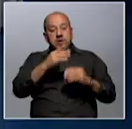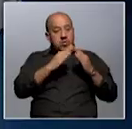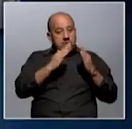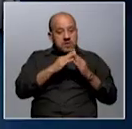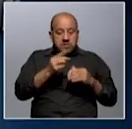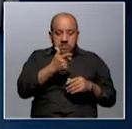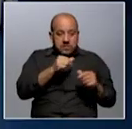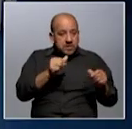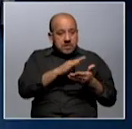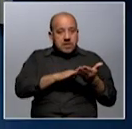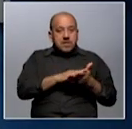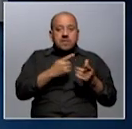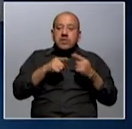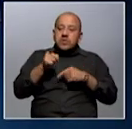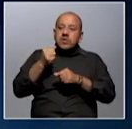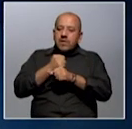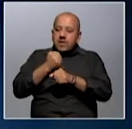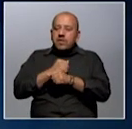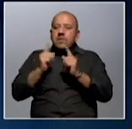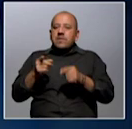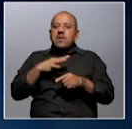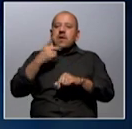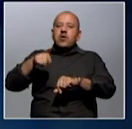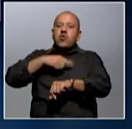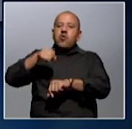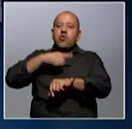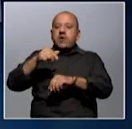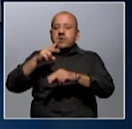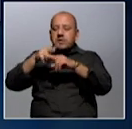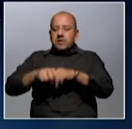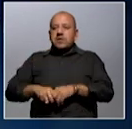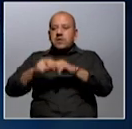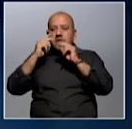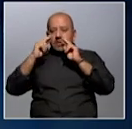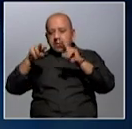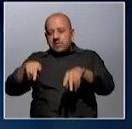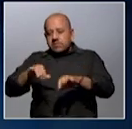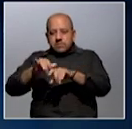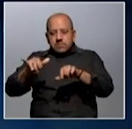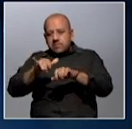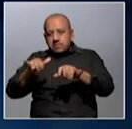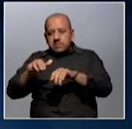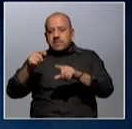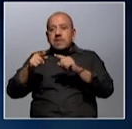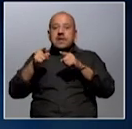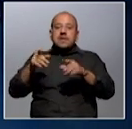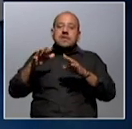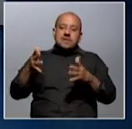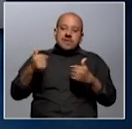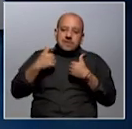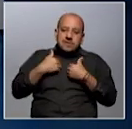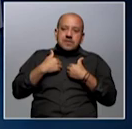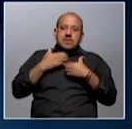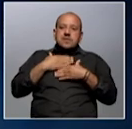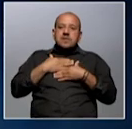digamos? Cuando no tienen nada que hacer, pero en su trabajo también. Tienen muchas horas de pantalla, muchas horas de estar sentado, y eso es lo que nos está matando, porque estamos